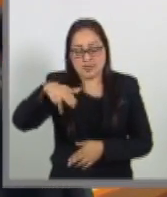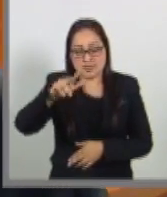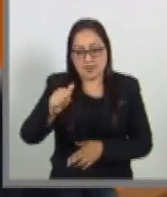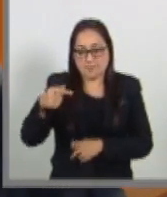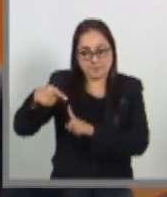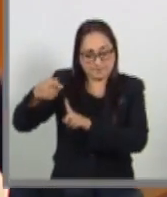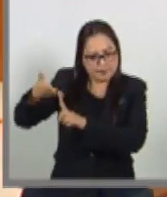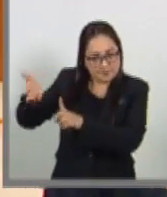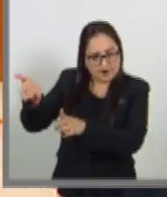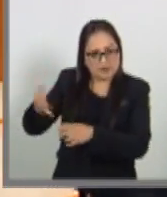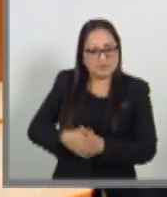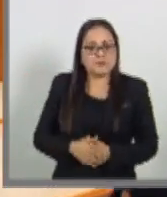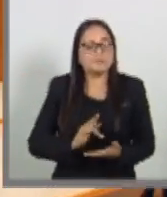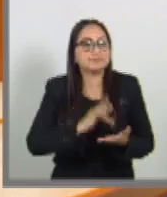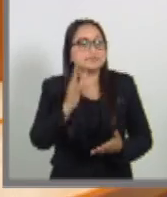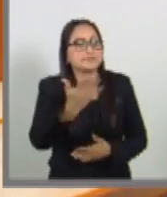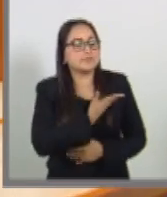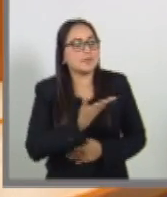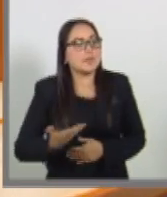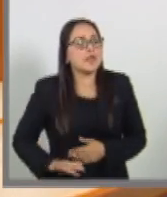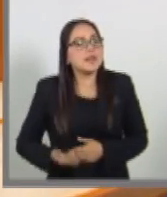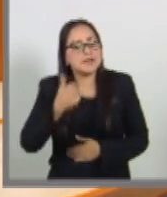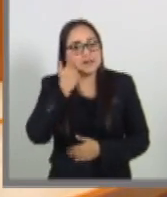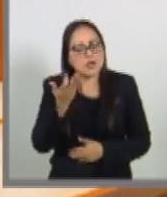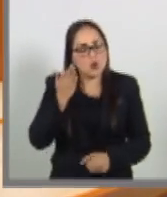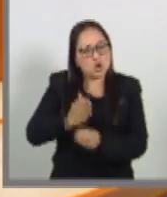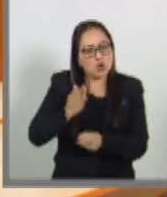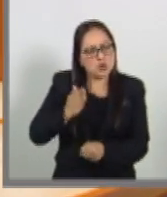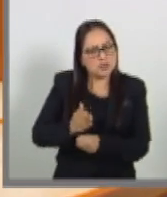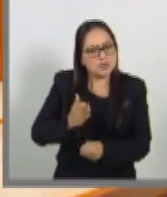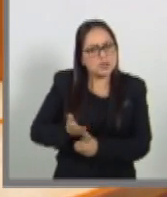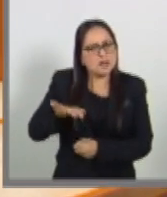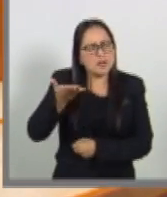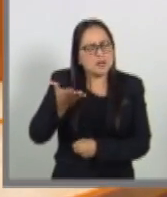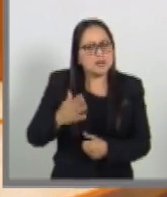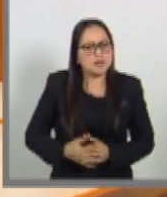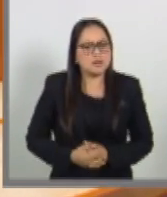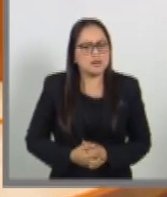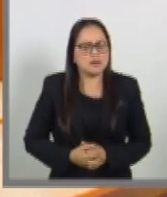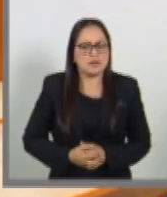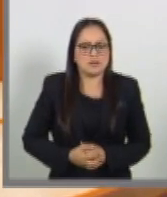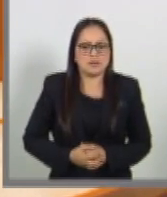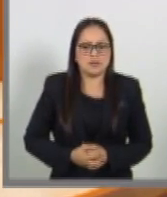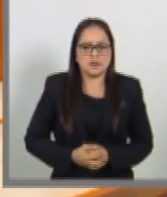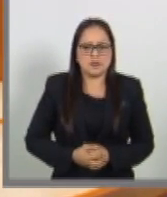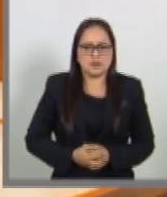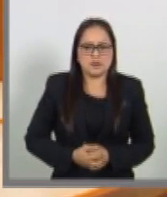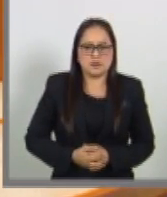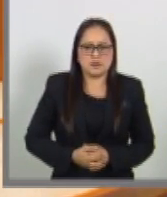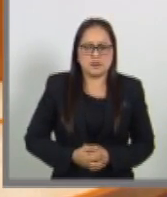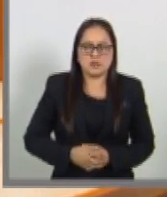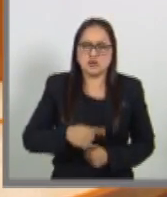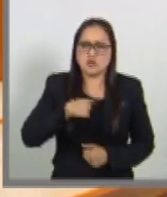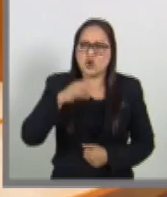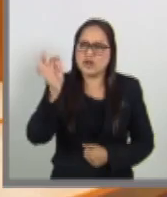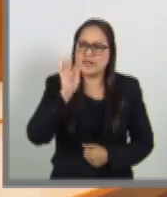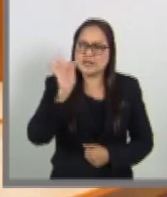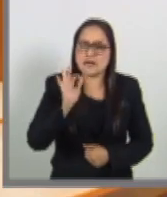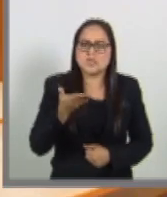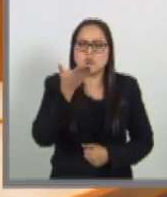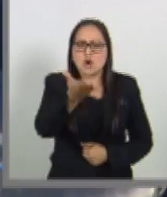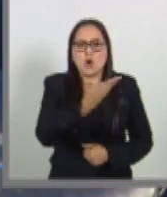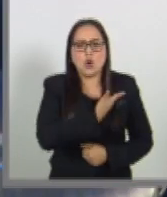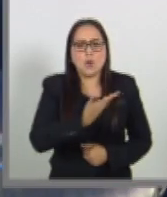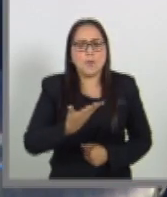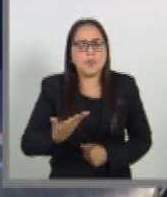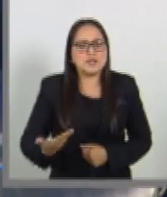Gracias, Presidente. Quisiera tomar consideración de lo que pueda opinar la Presidenta,